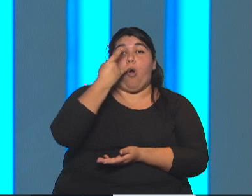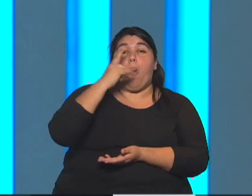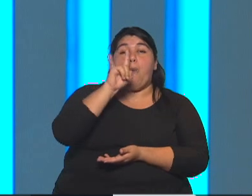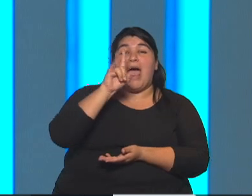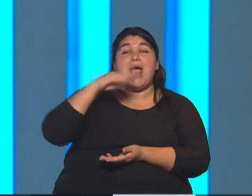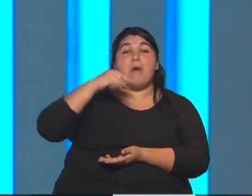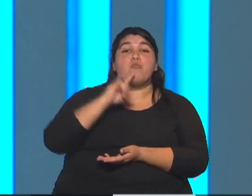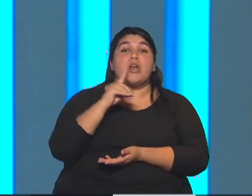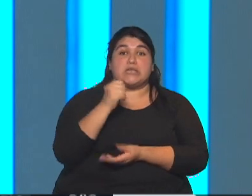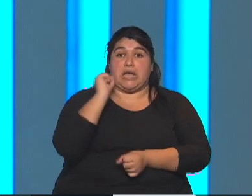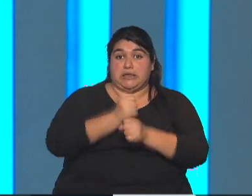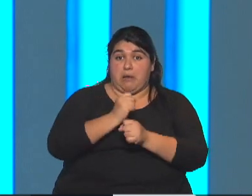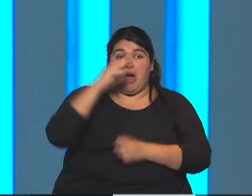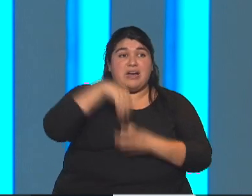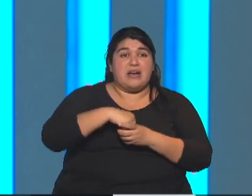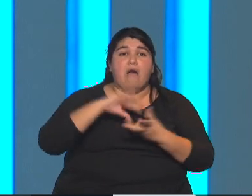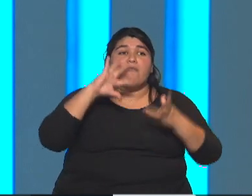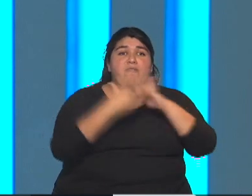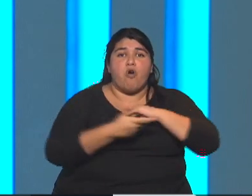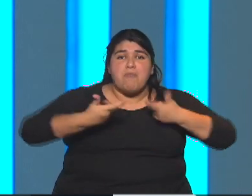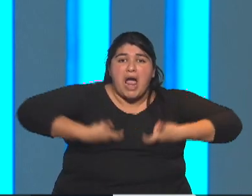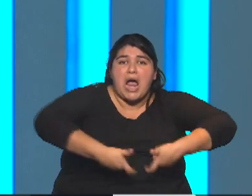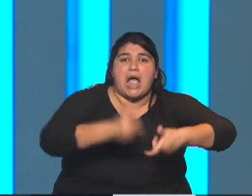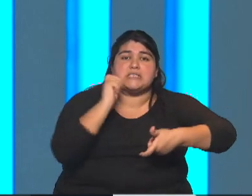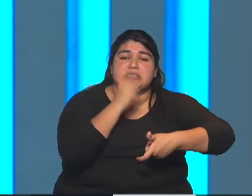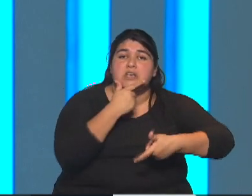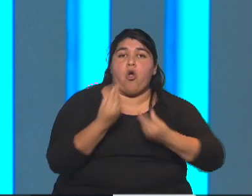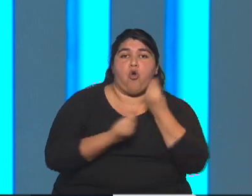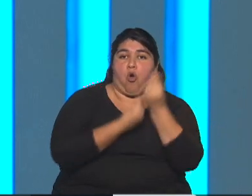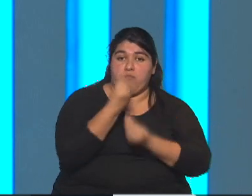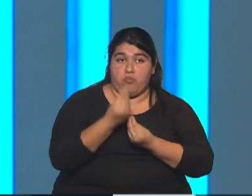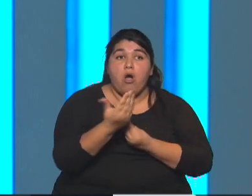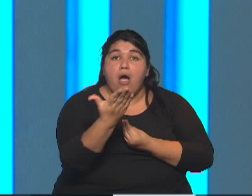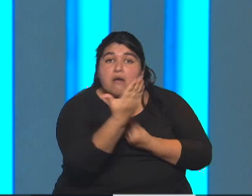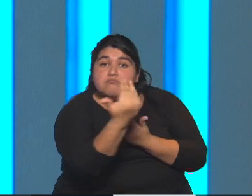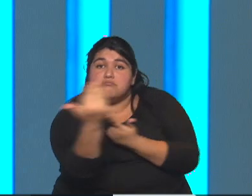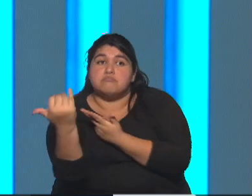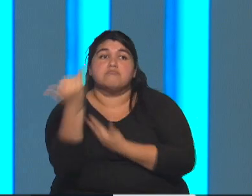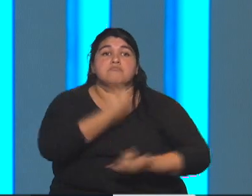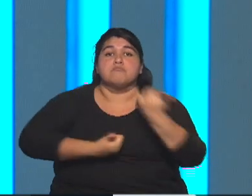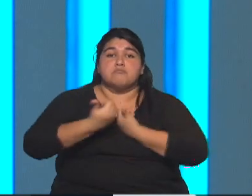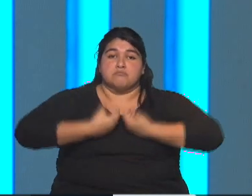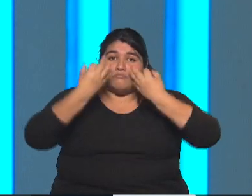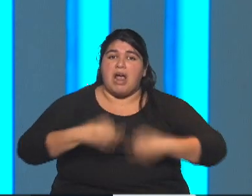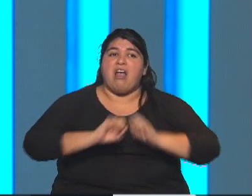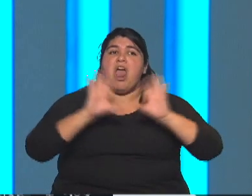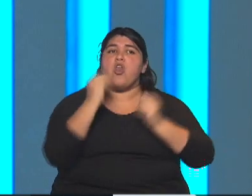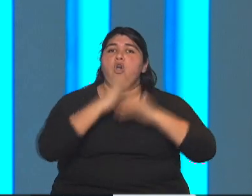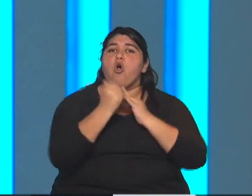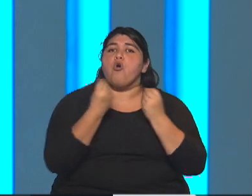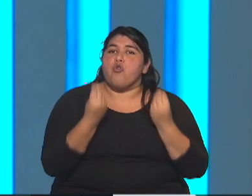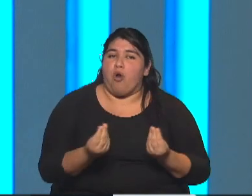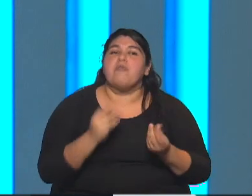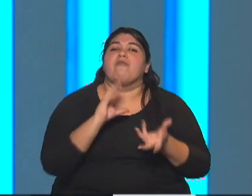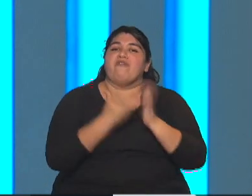decirle, bueno, ¿cómo tiene que ser un gasoducto? Ustedes que saben y que trabajan en el lugar, díganme cómo tiene que ser un gasoducto. Son los primeros pasos de